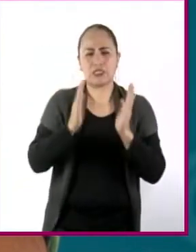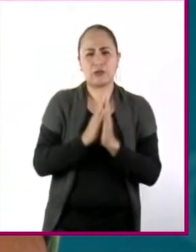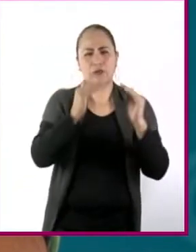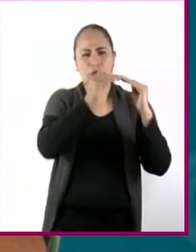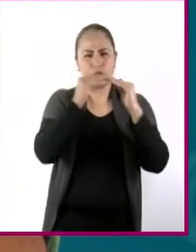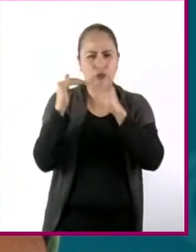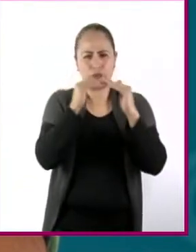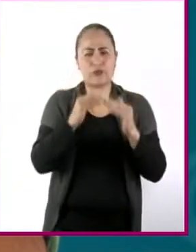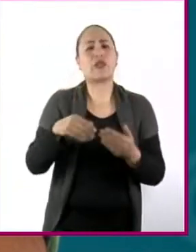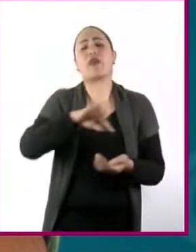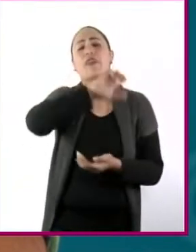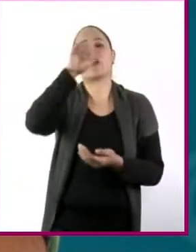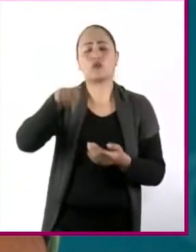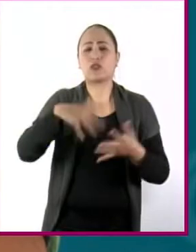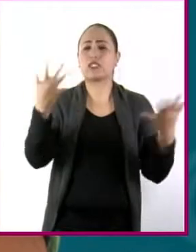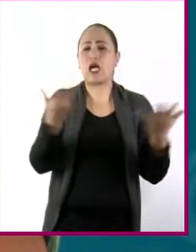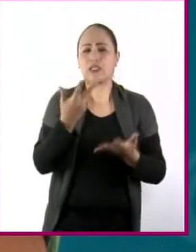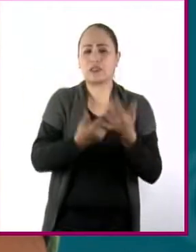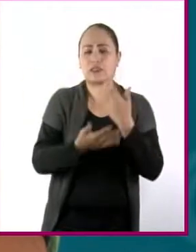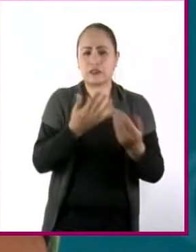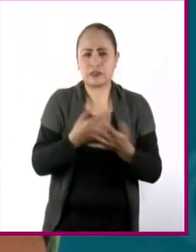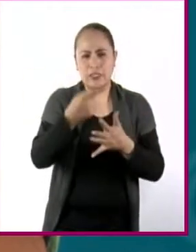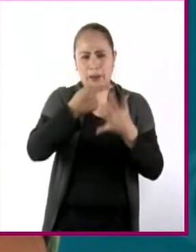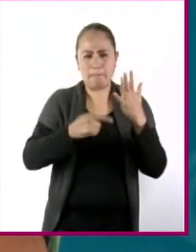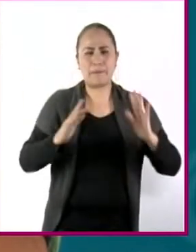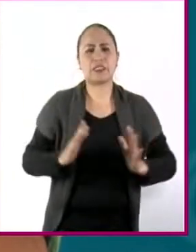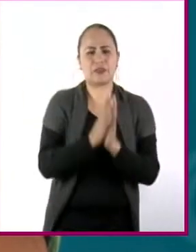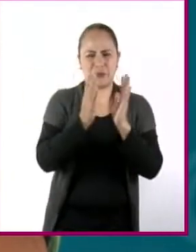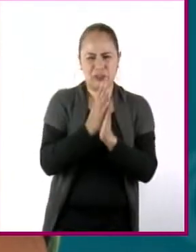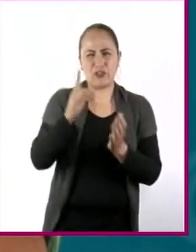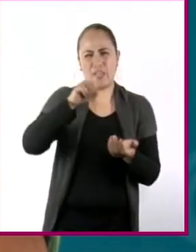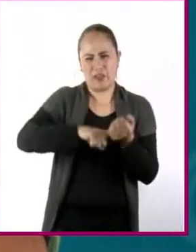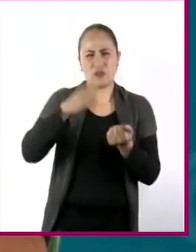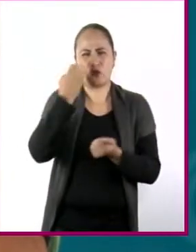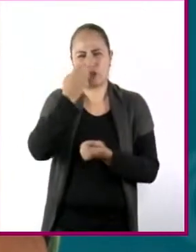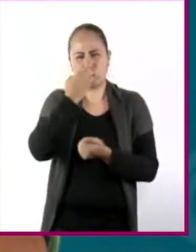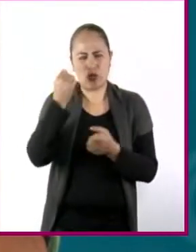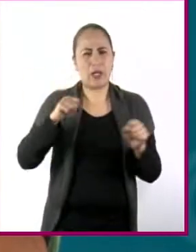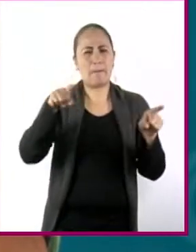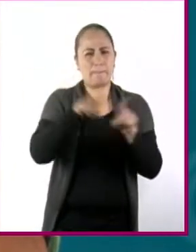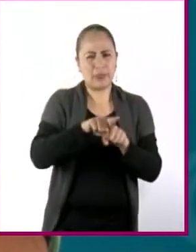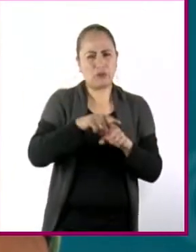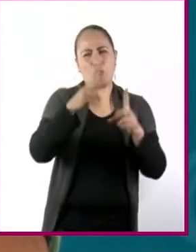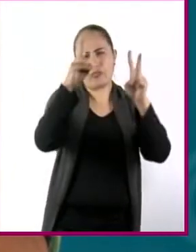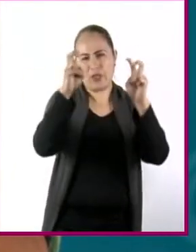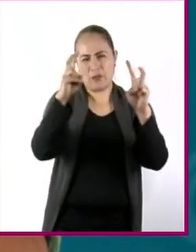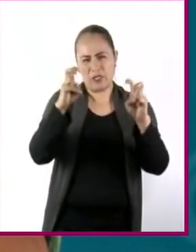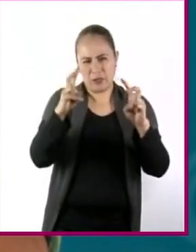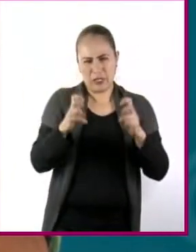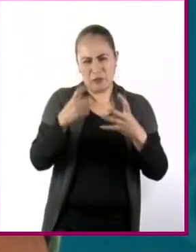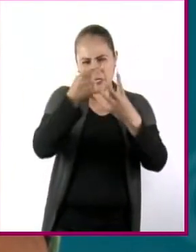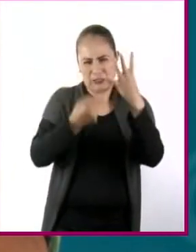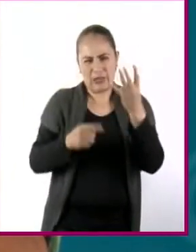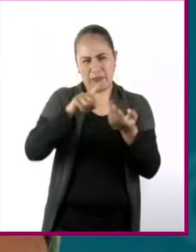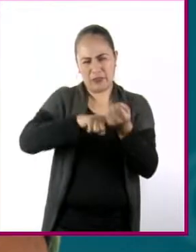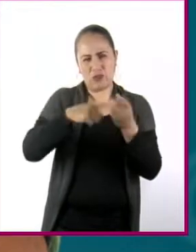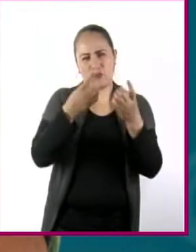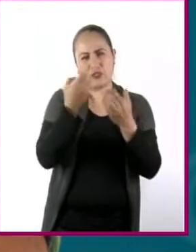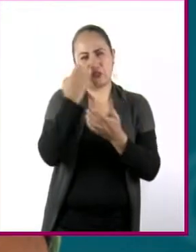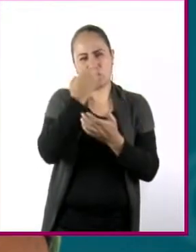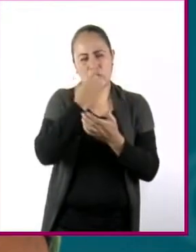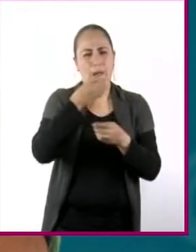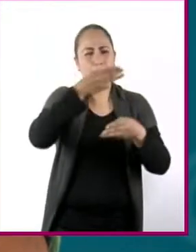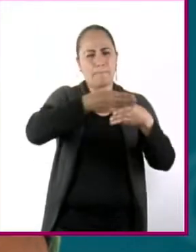acción tanto a nivel de organización, actitud y participación escolar como en el ámbito de los contenidos escolares, es decir, en el desarrollo de